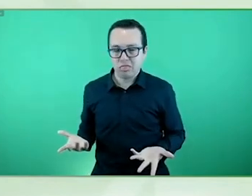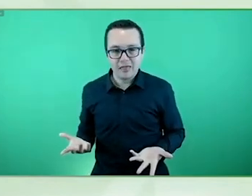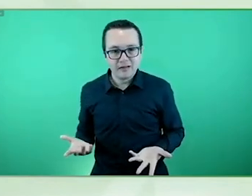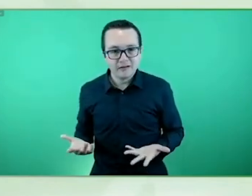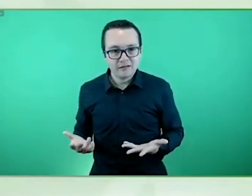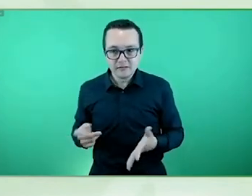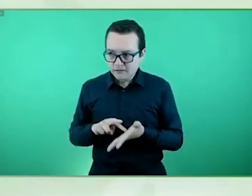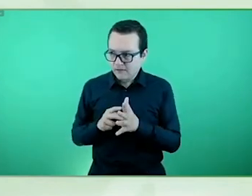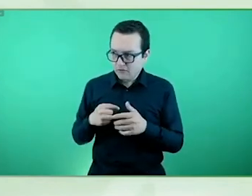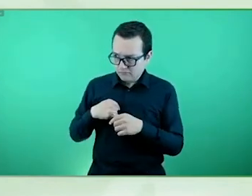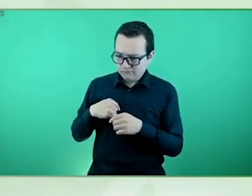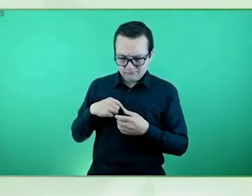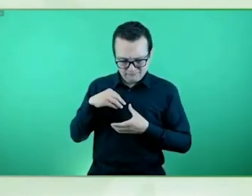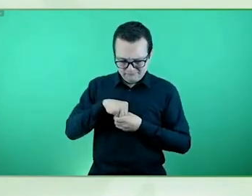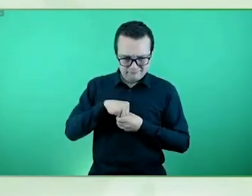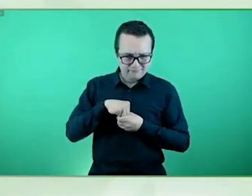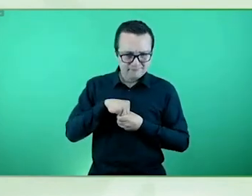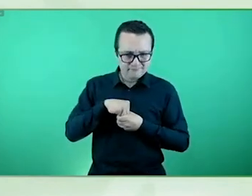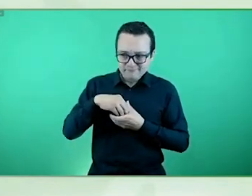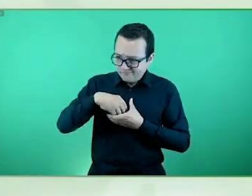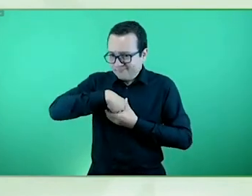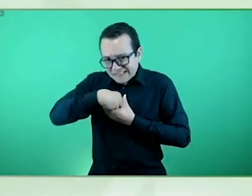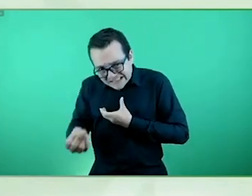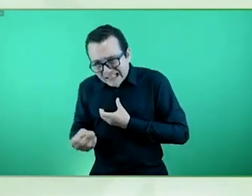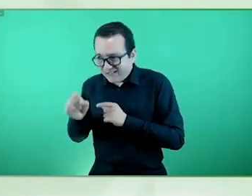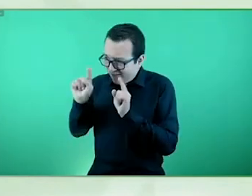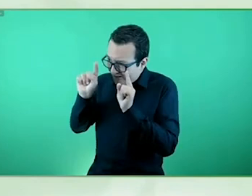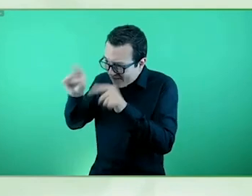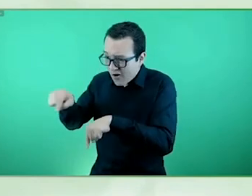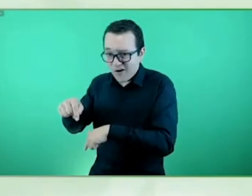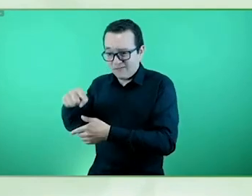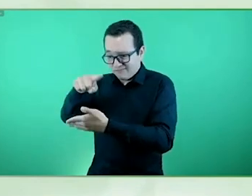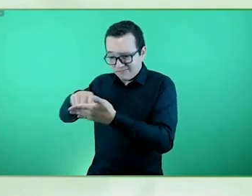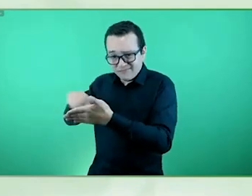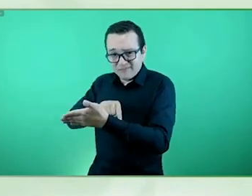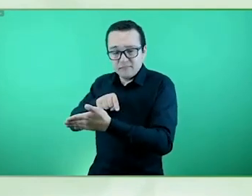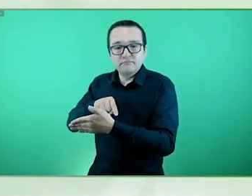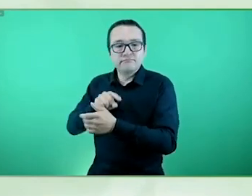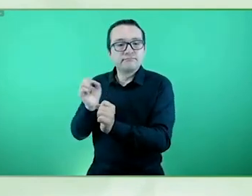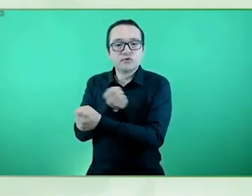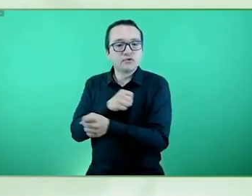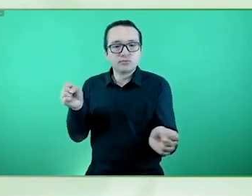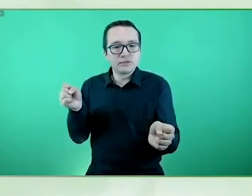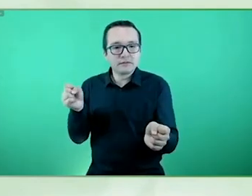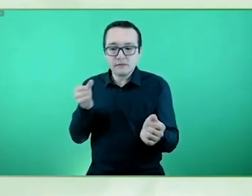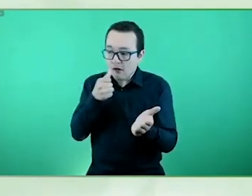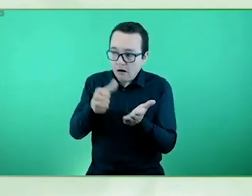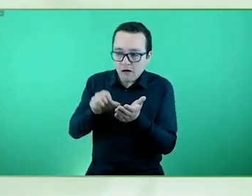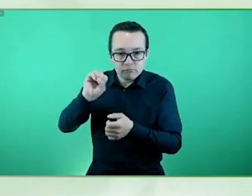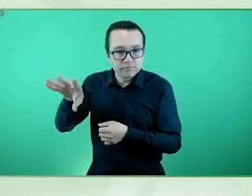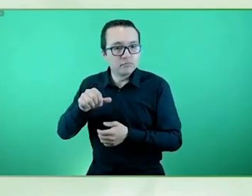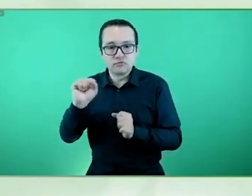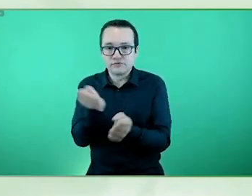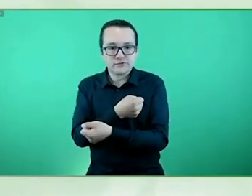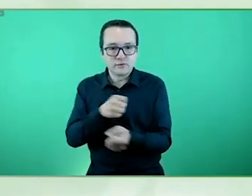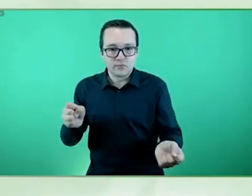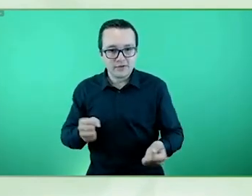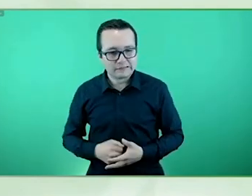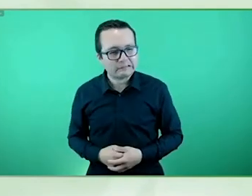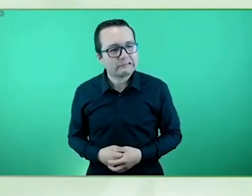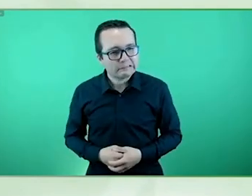al voto a nivel general podemos establecer cuatro digamos cuatro categorías